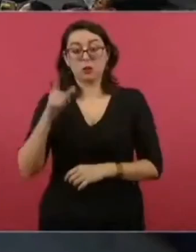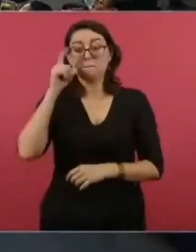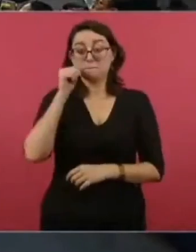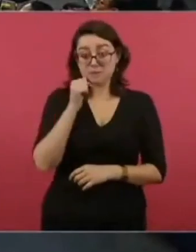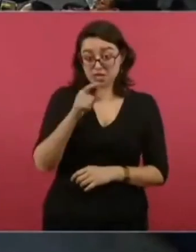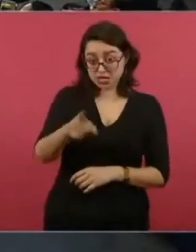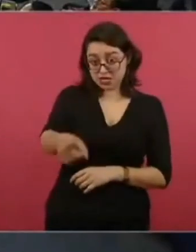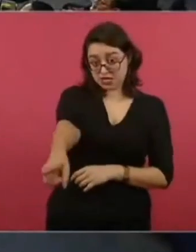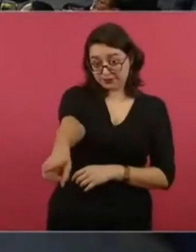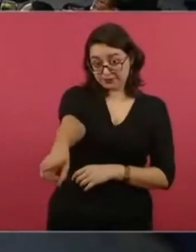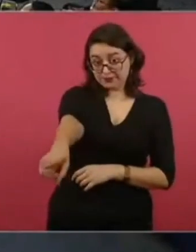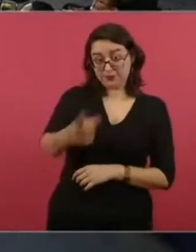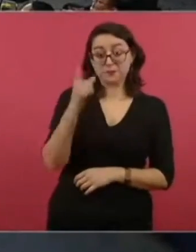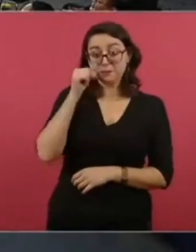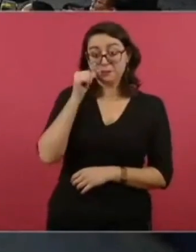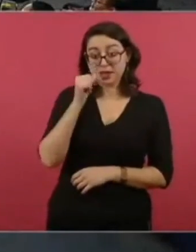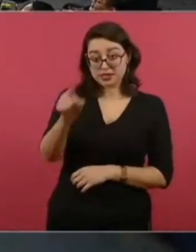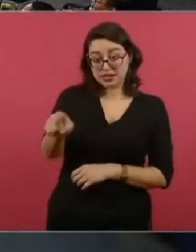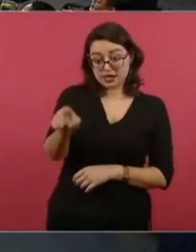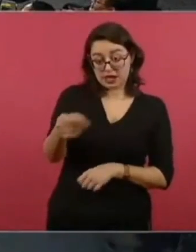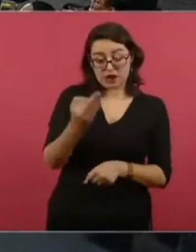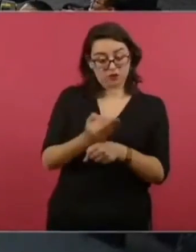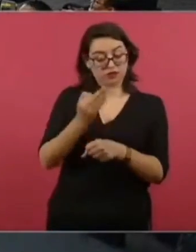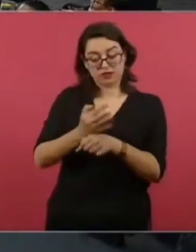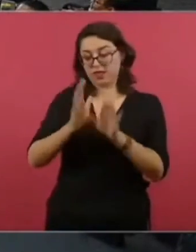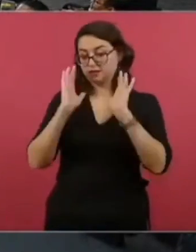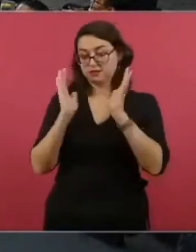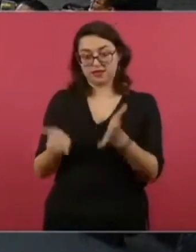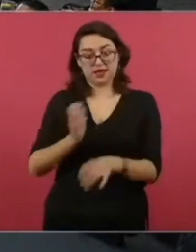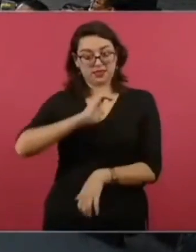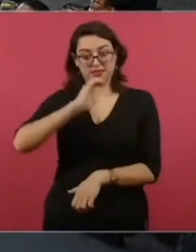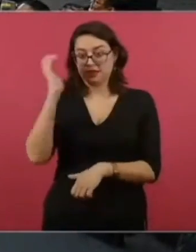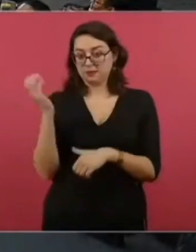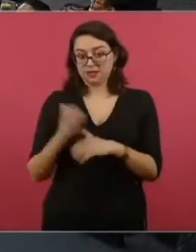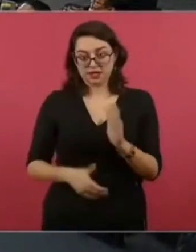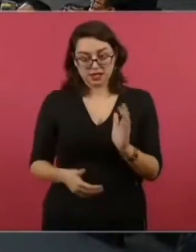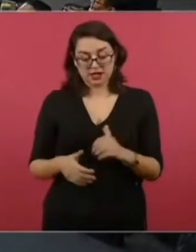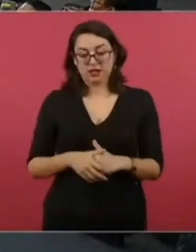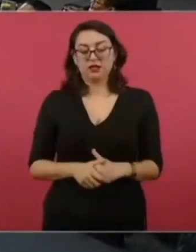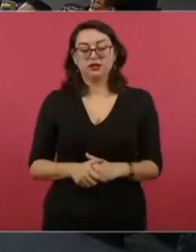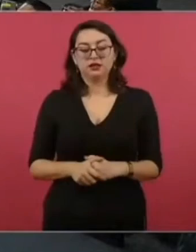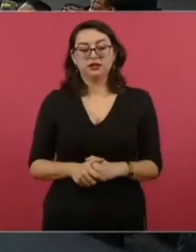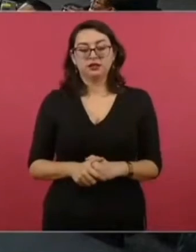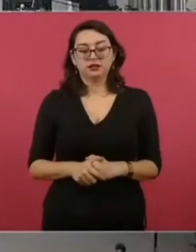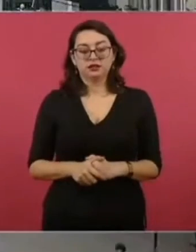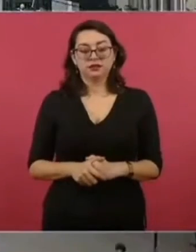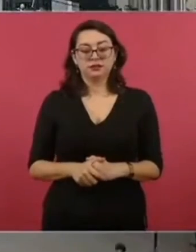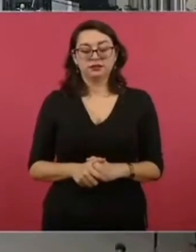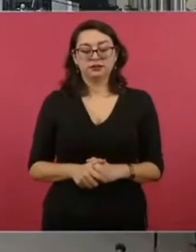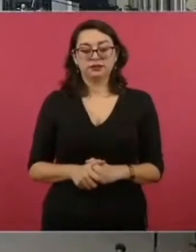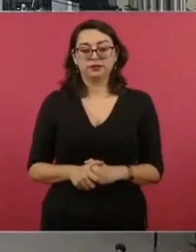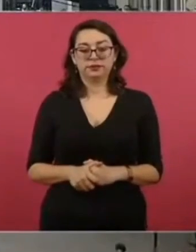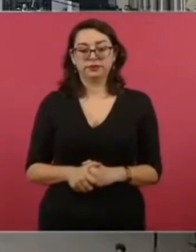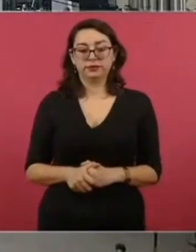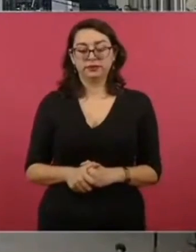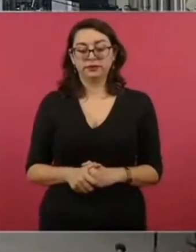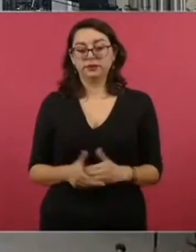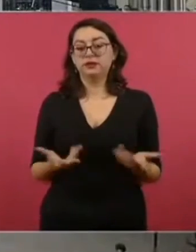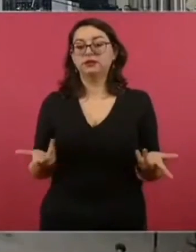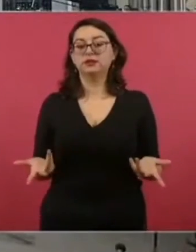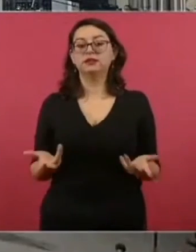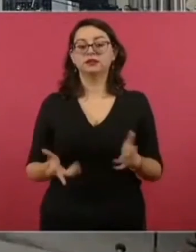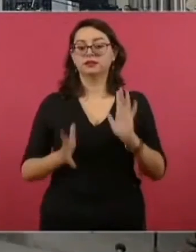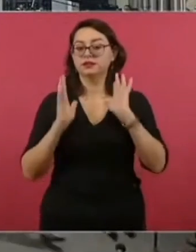Para uno. Uno. Uno. Y vamos a terminar ya con el álbum.